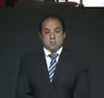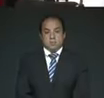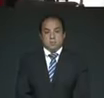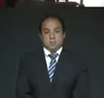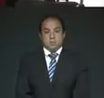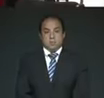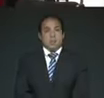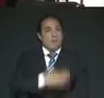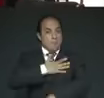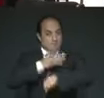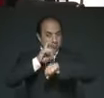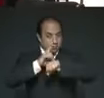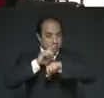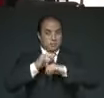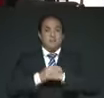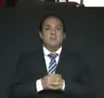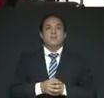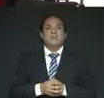Buenos días.